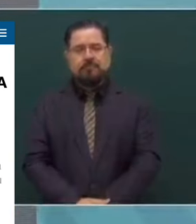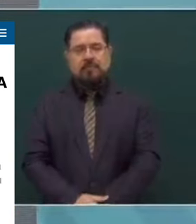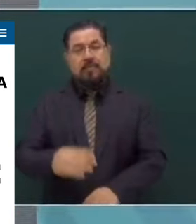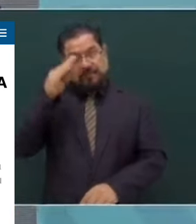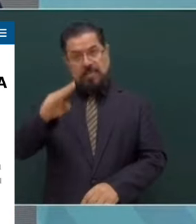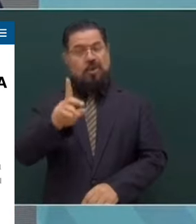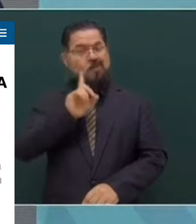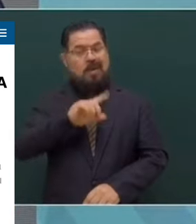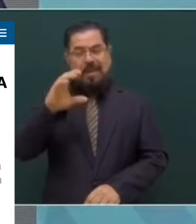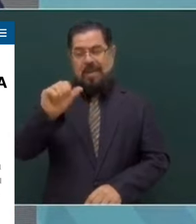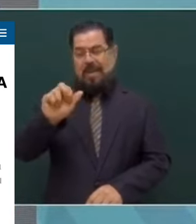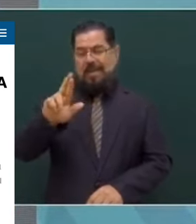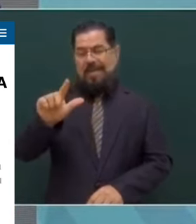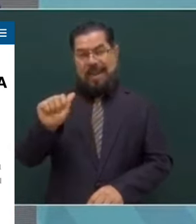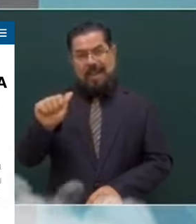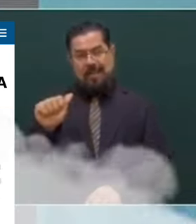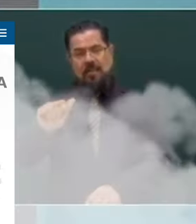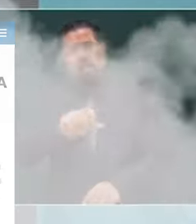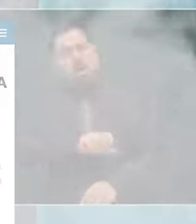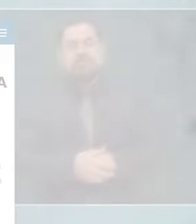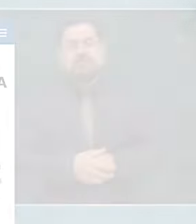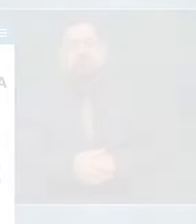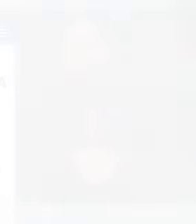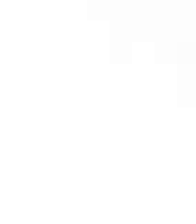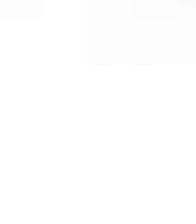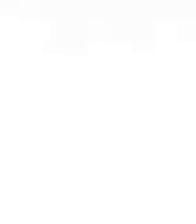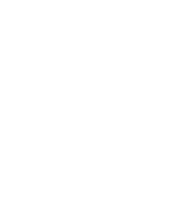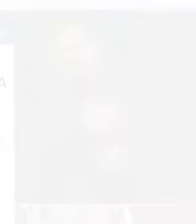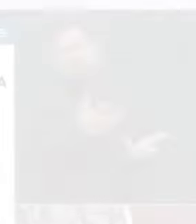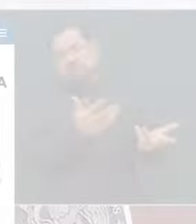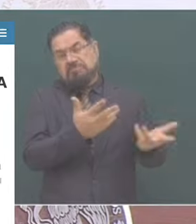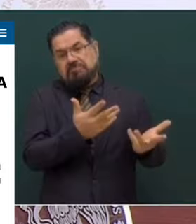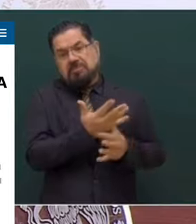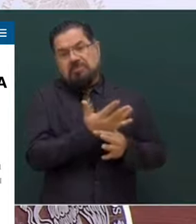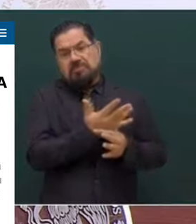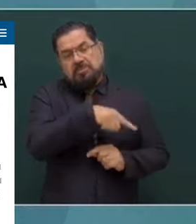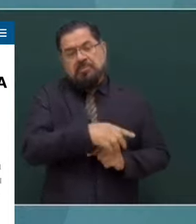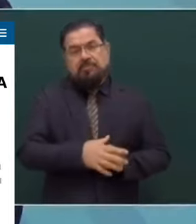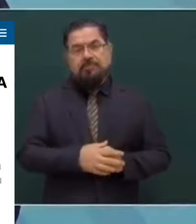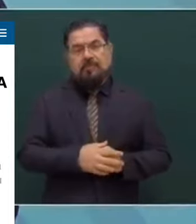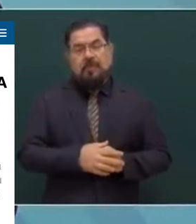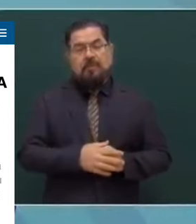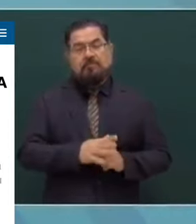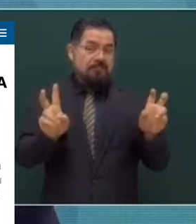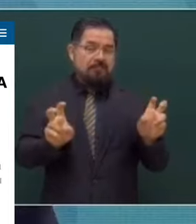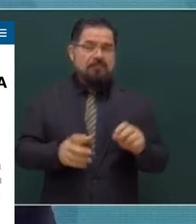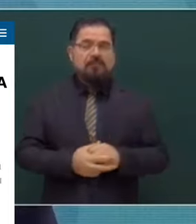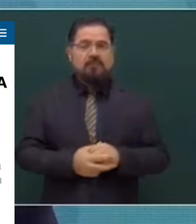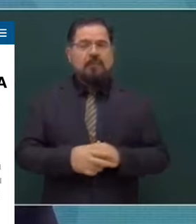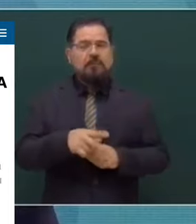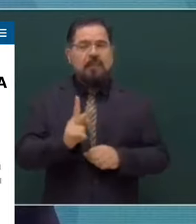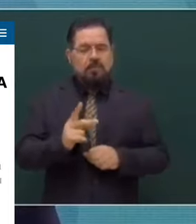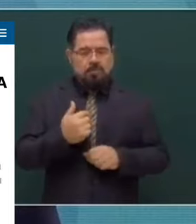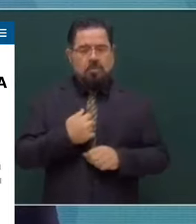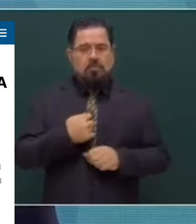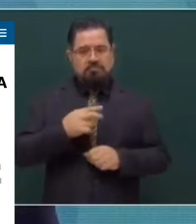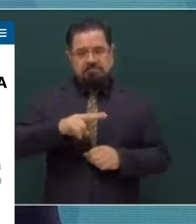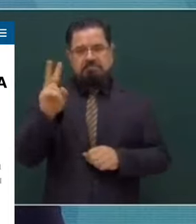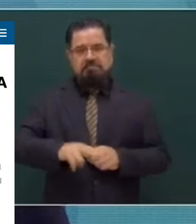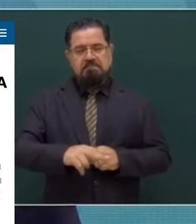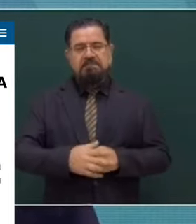señora Carla y otros que estaban manejando esto. Fueron parte de una organización supuestamente independiente. Pero les puedo